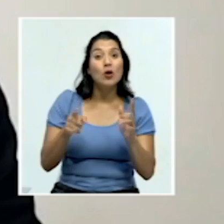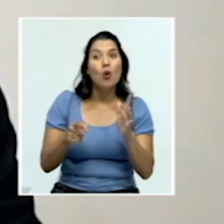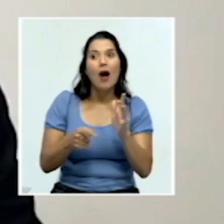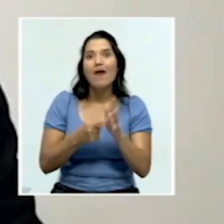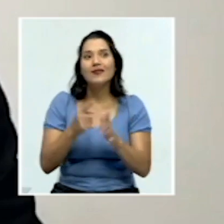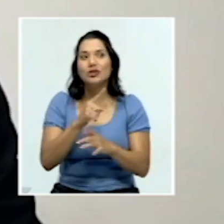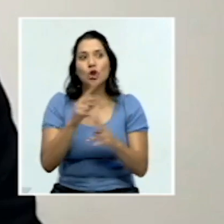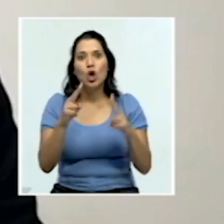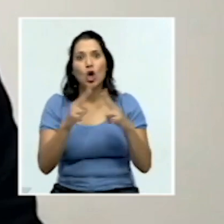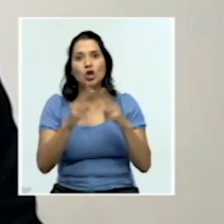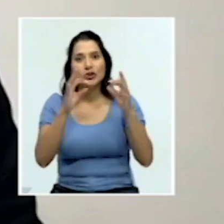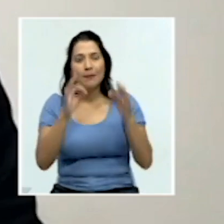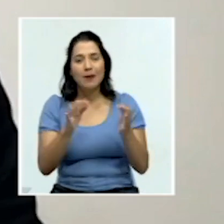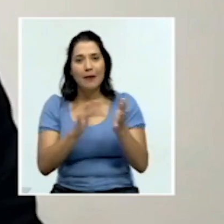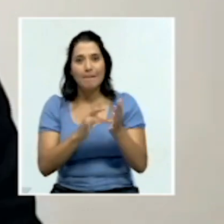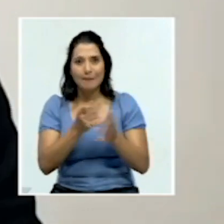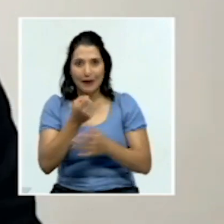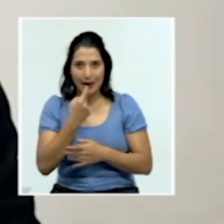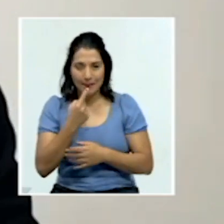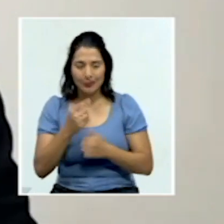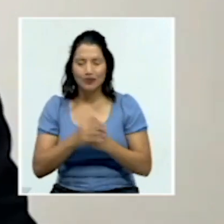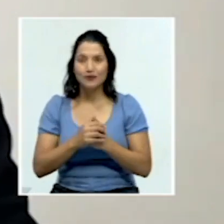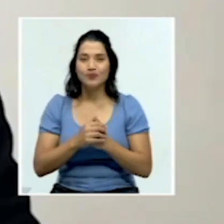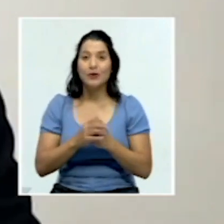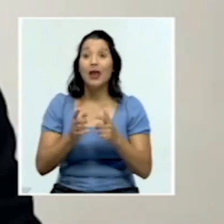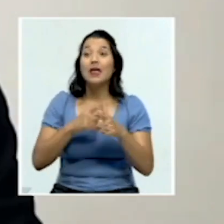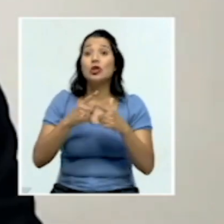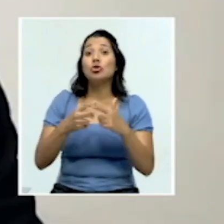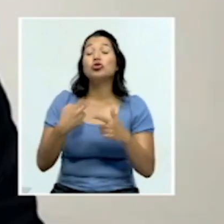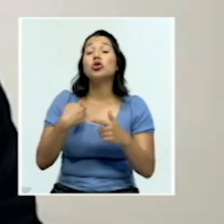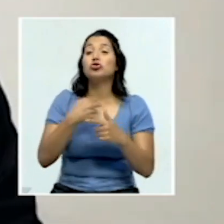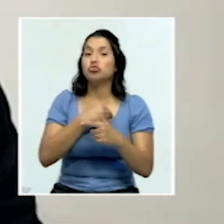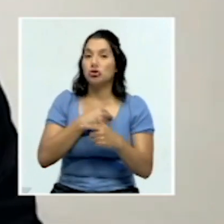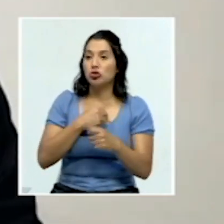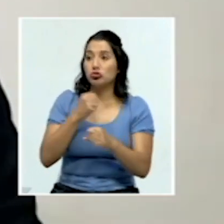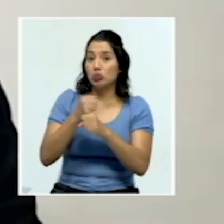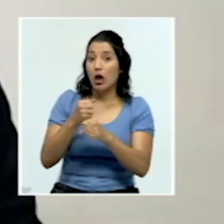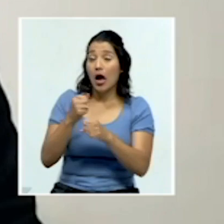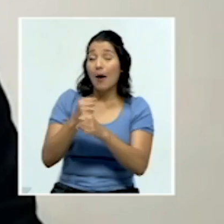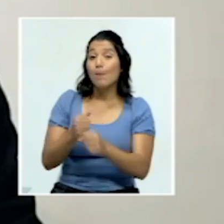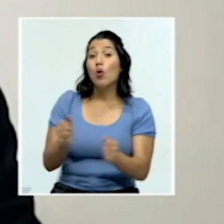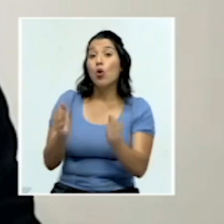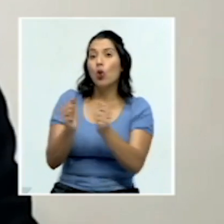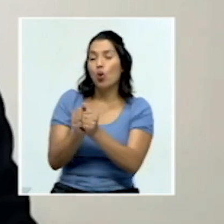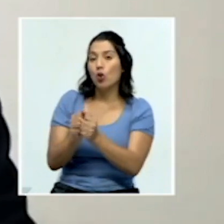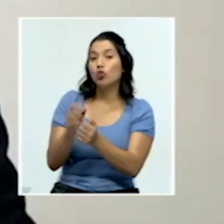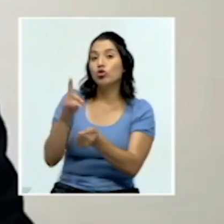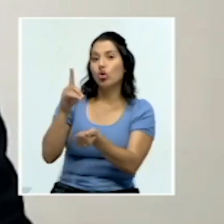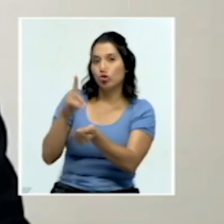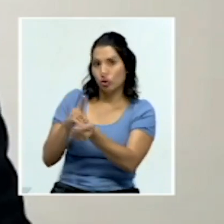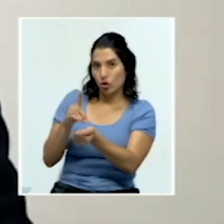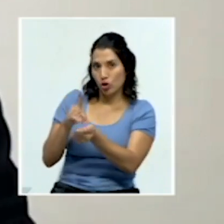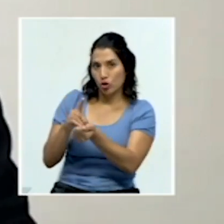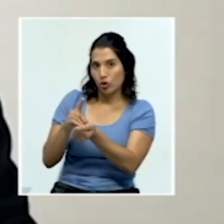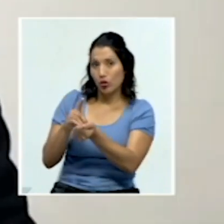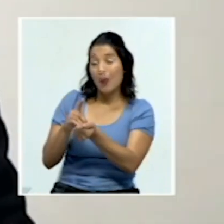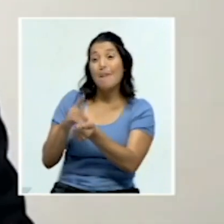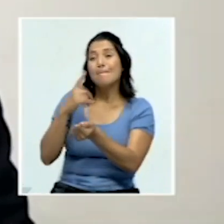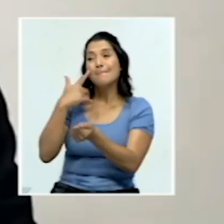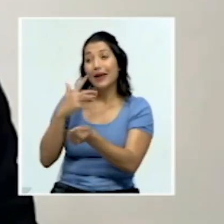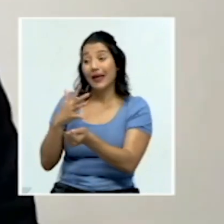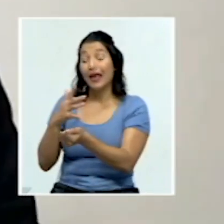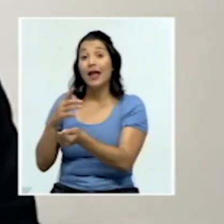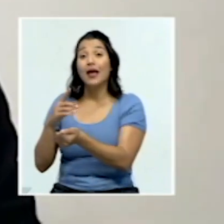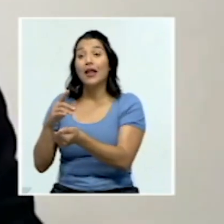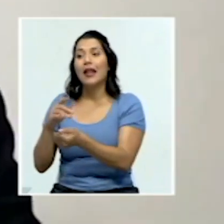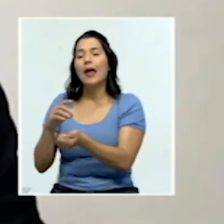los medicamentos. Se ha hecho un trabajo en conjunto para, con los médicos tradicionales, combinar lo que es la medicina tradicional con